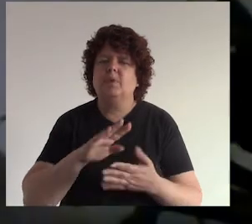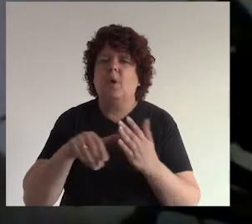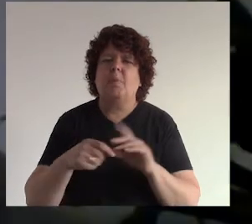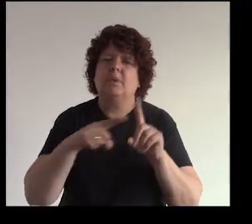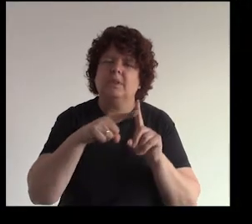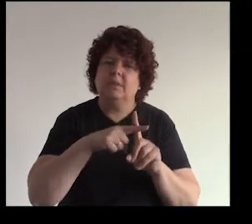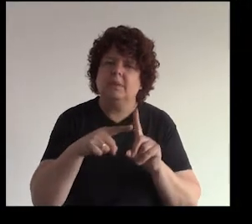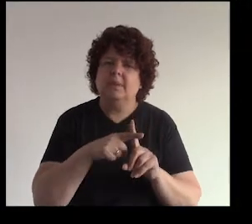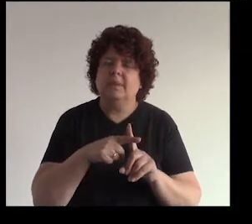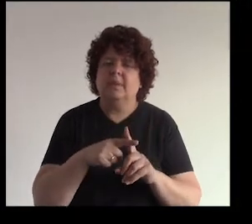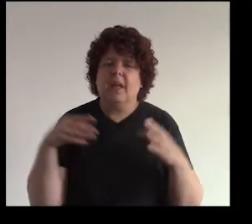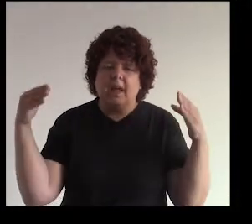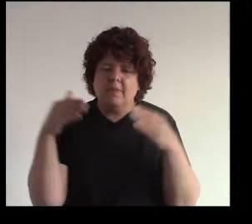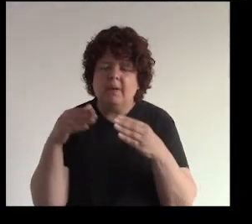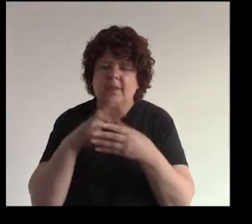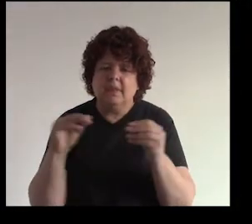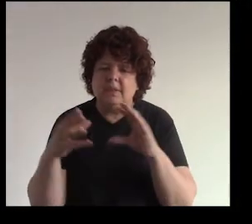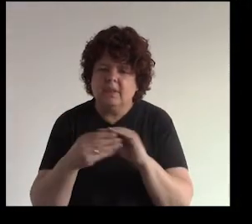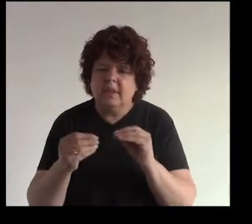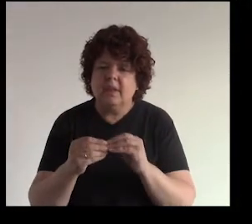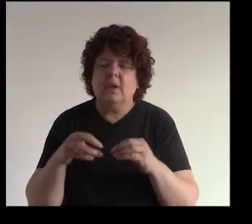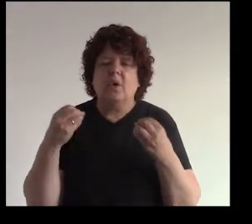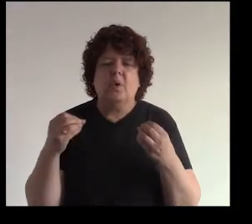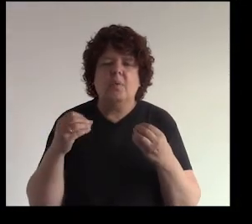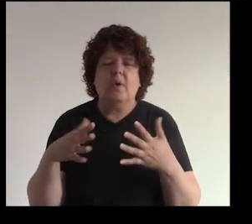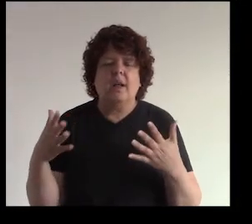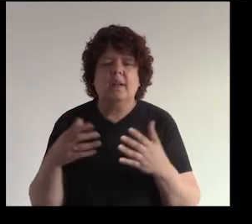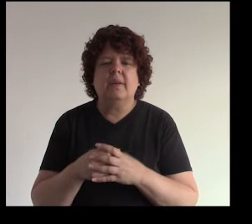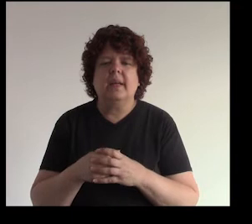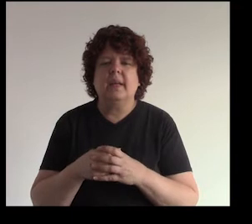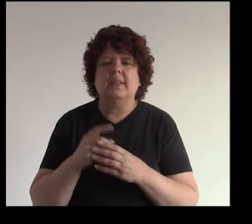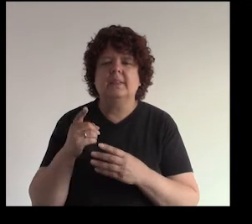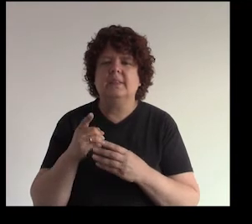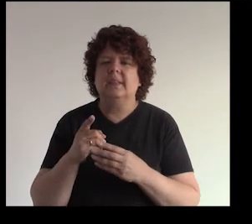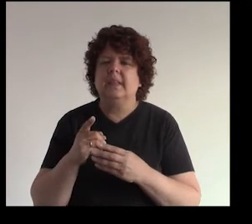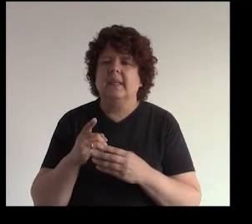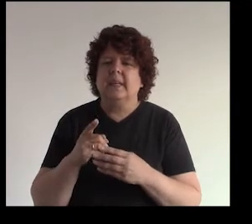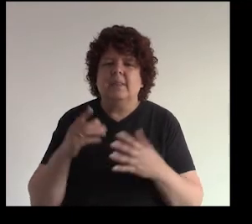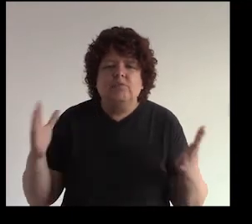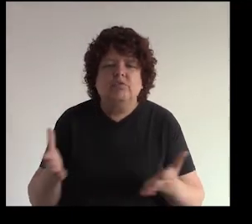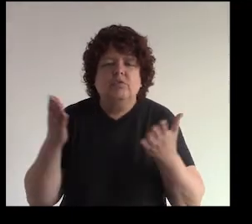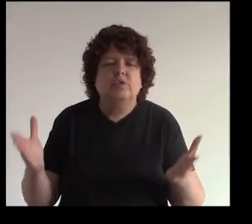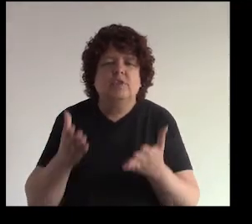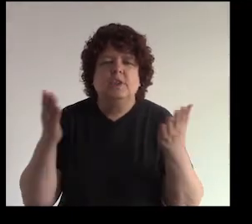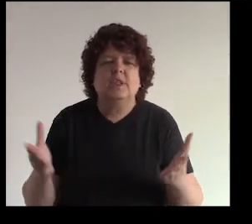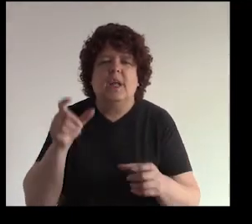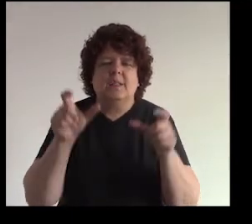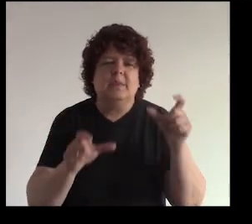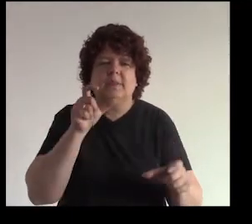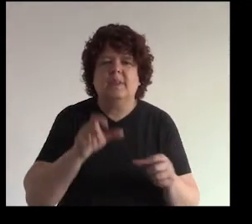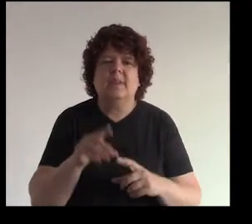proactivos y positivos y enfoquemos la historia como algo que realmente eleve la energía de la gente